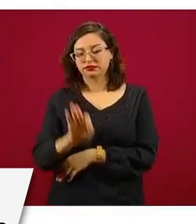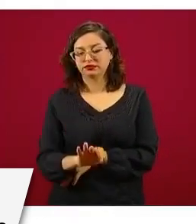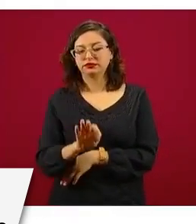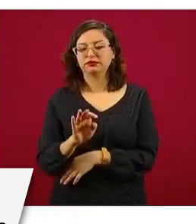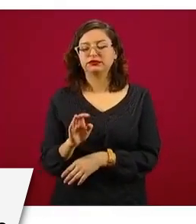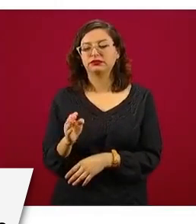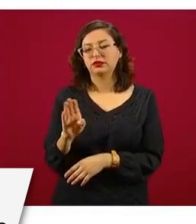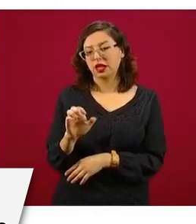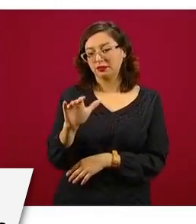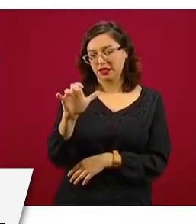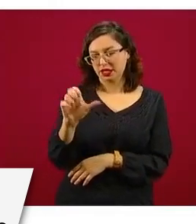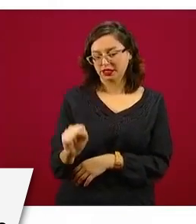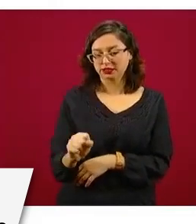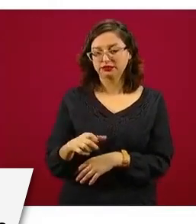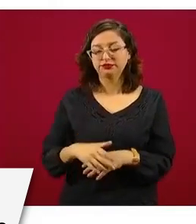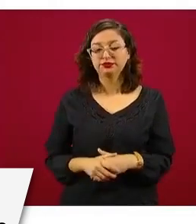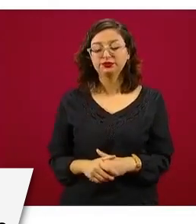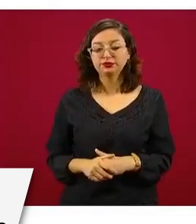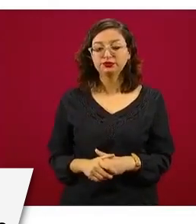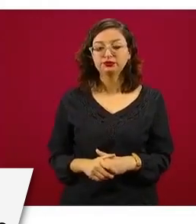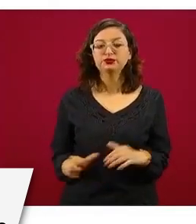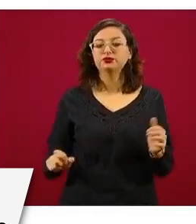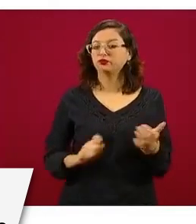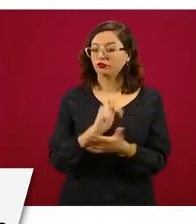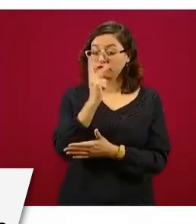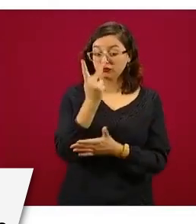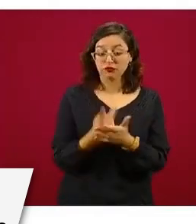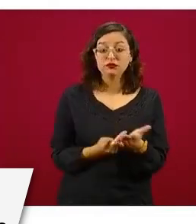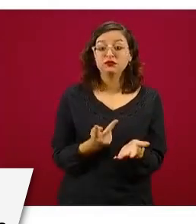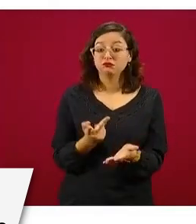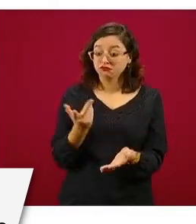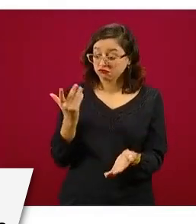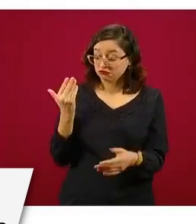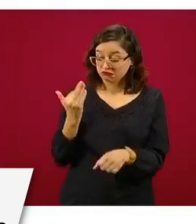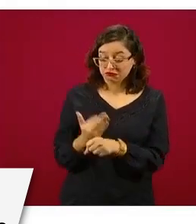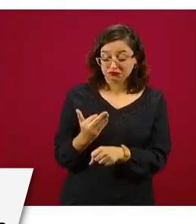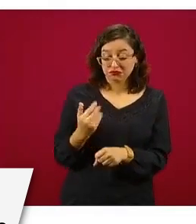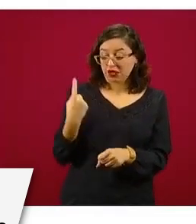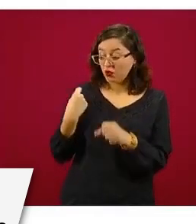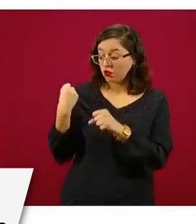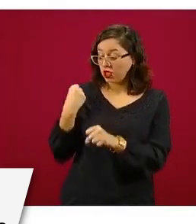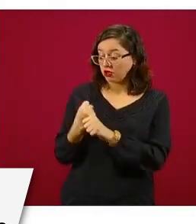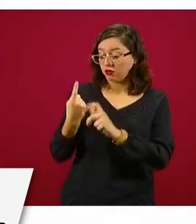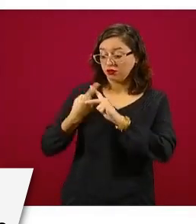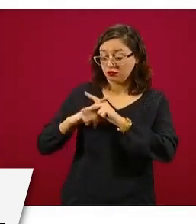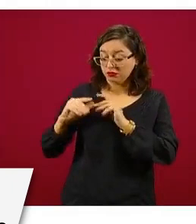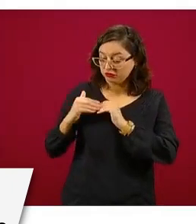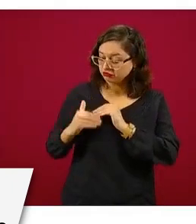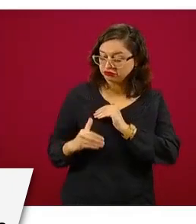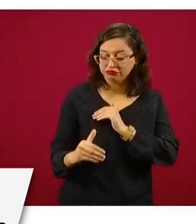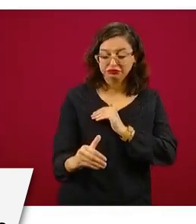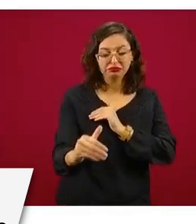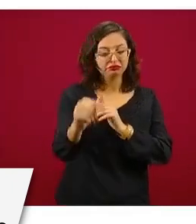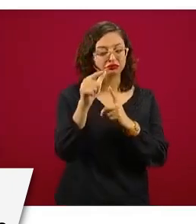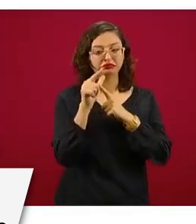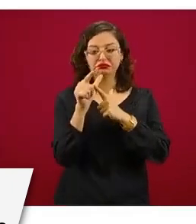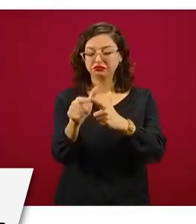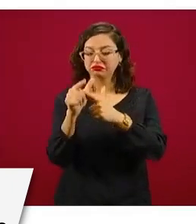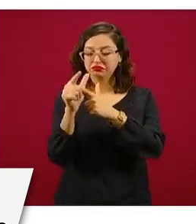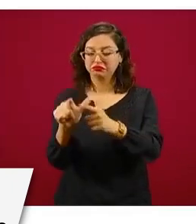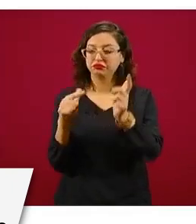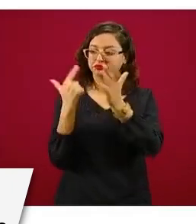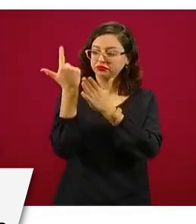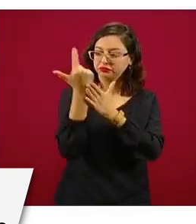de becarios. El programa está funcionando desde el año pasado, ha crecido nuestro padrón.